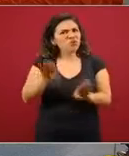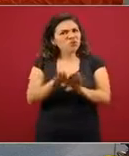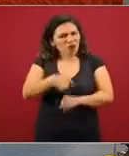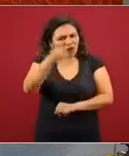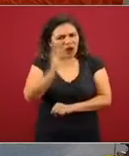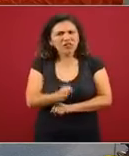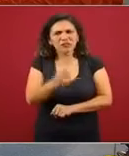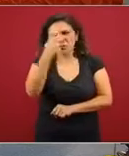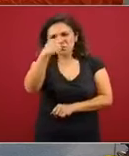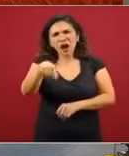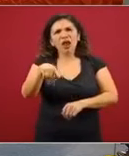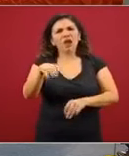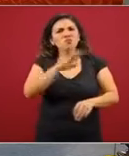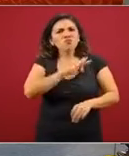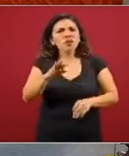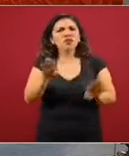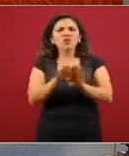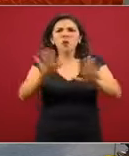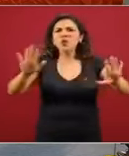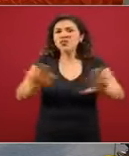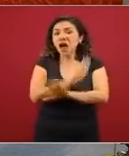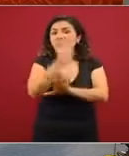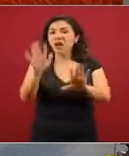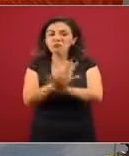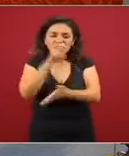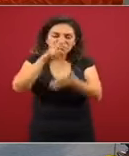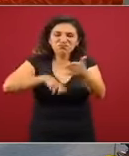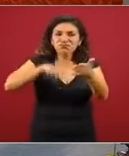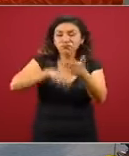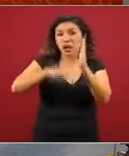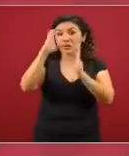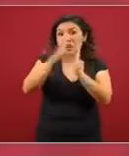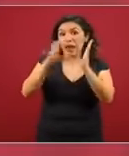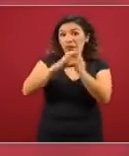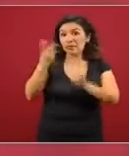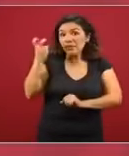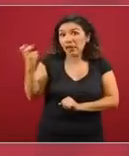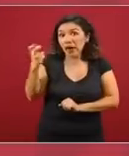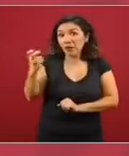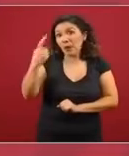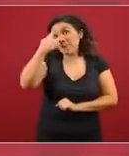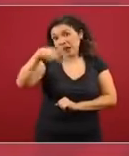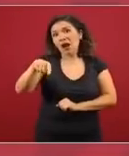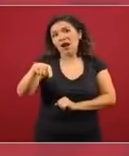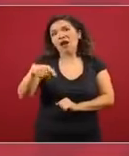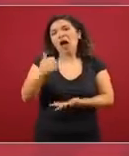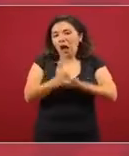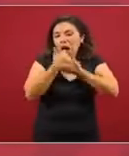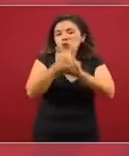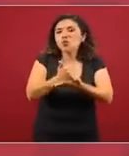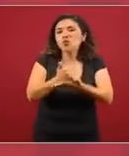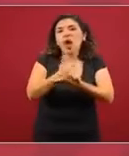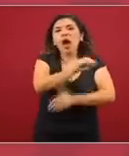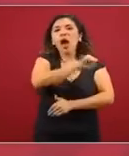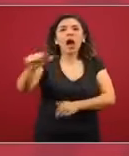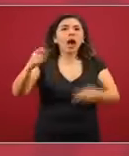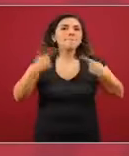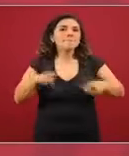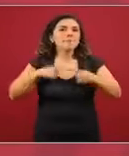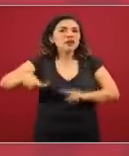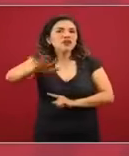poder adaptar también el calendario, beneficiando también a la población,